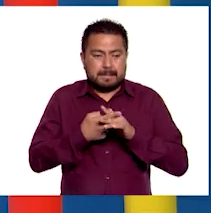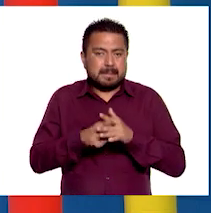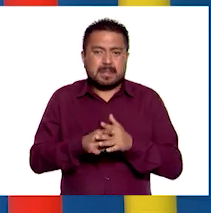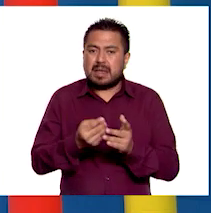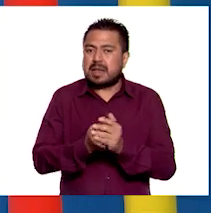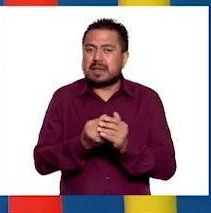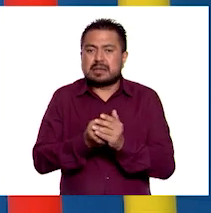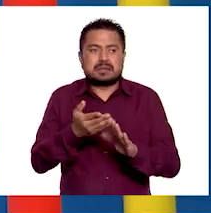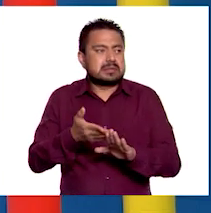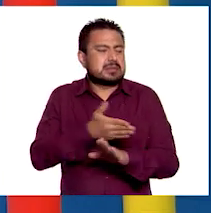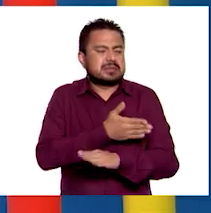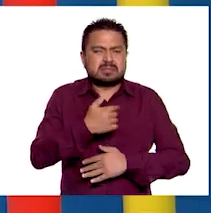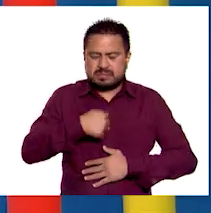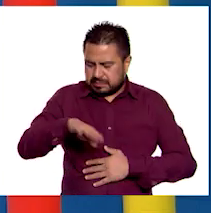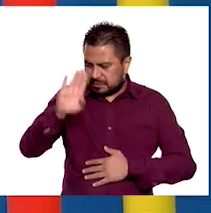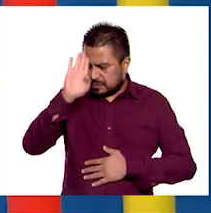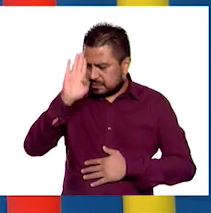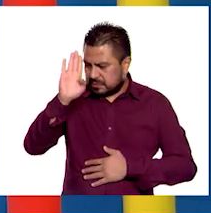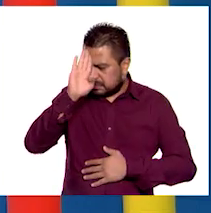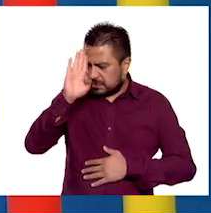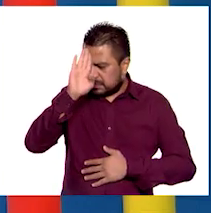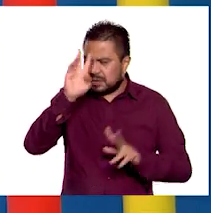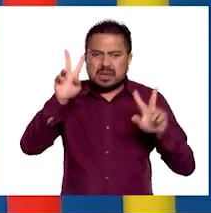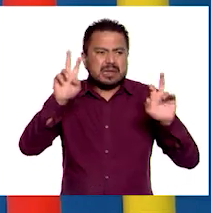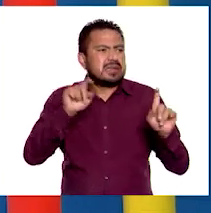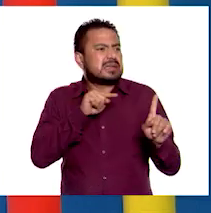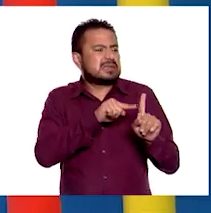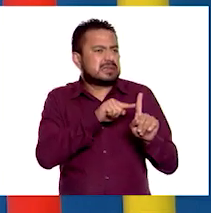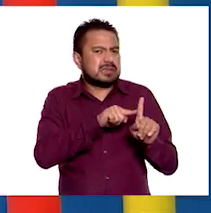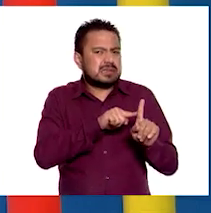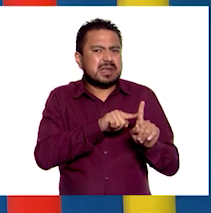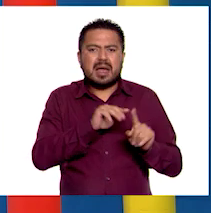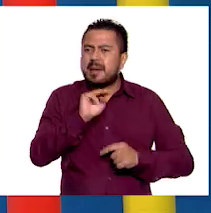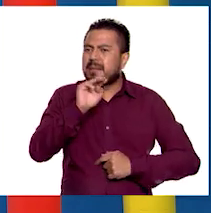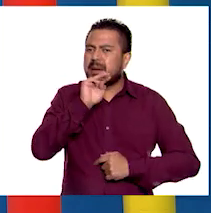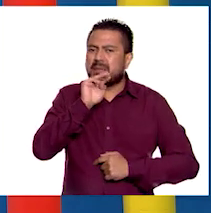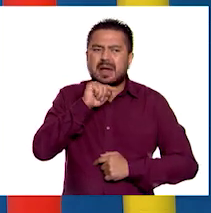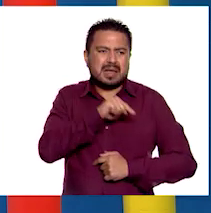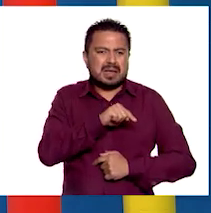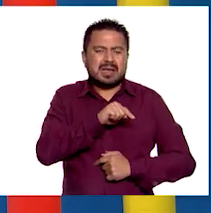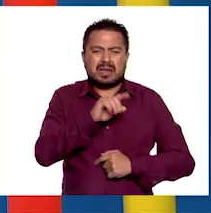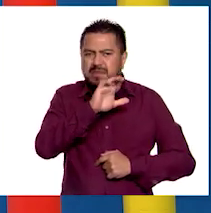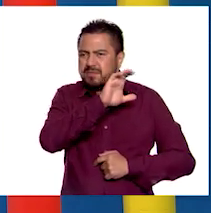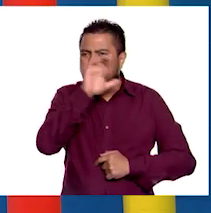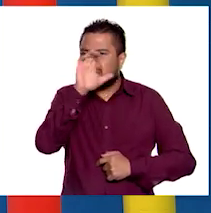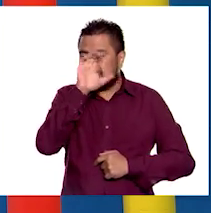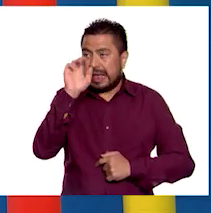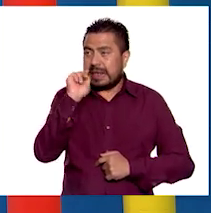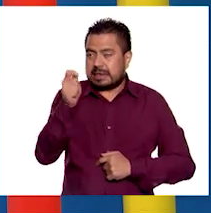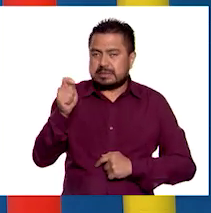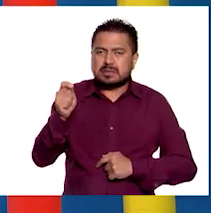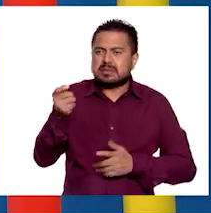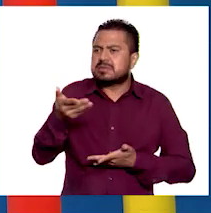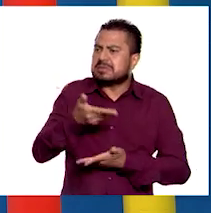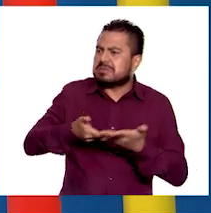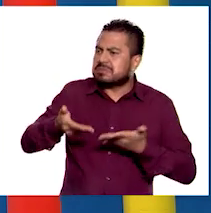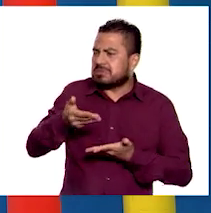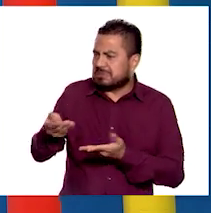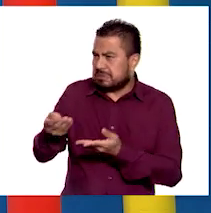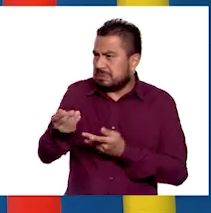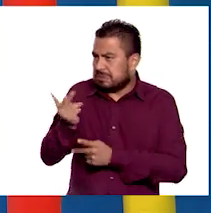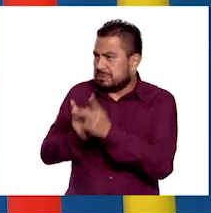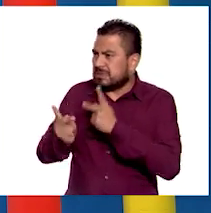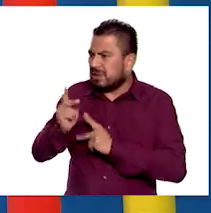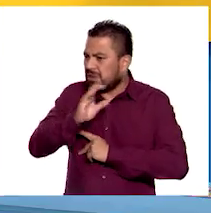clase pasada nos quedamos reflexionando sobre este tema. Y bueno, la mamá de Raulito, es fotógrafa, nos compartió estas fotografías tan